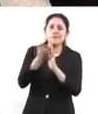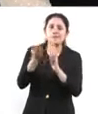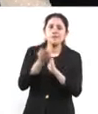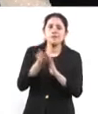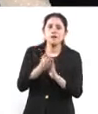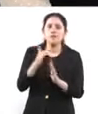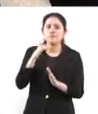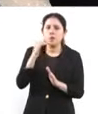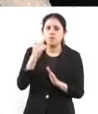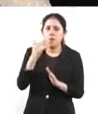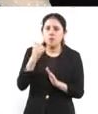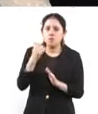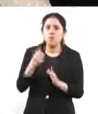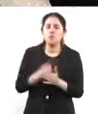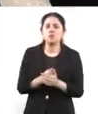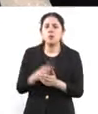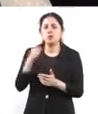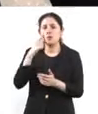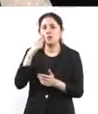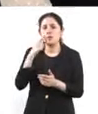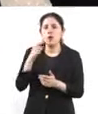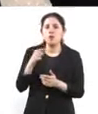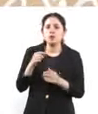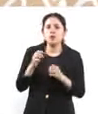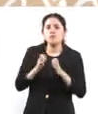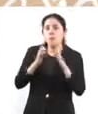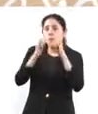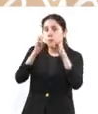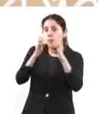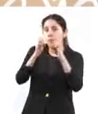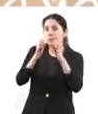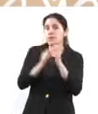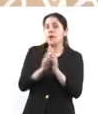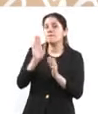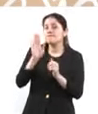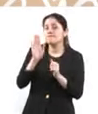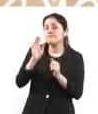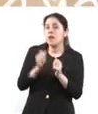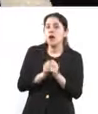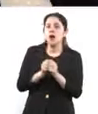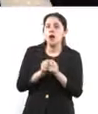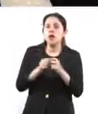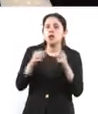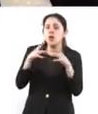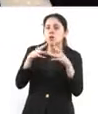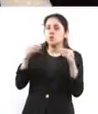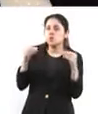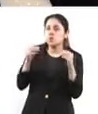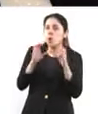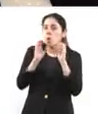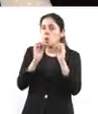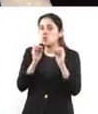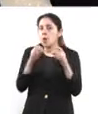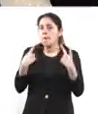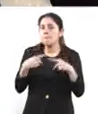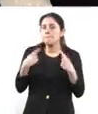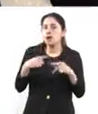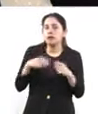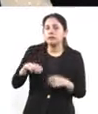de personas que detectan inmuebles que están en aparente estado de abandono o que viven personas adultas mayores.